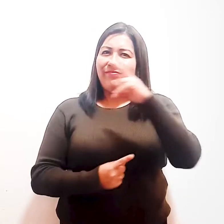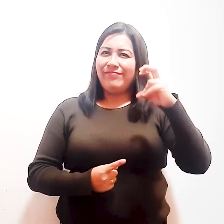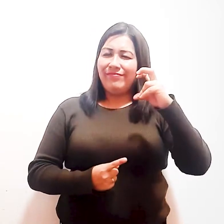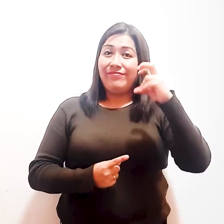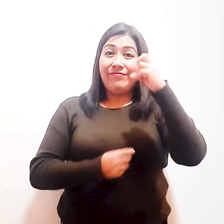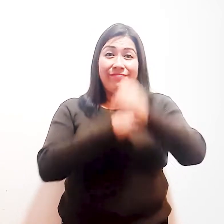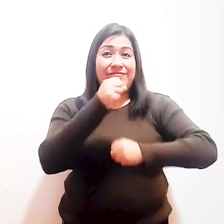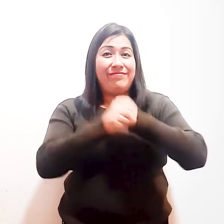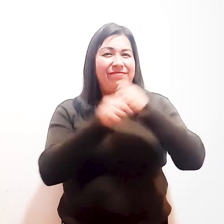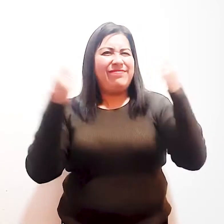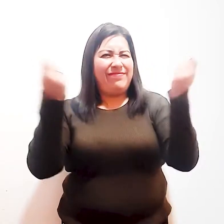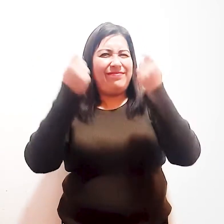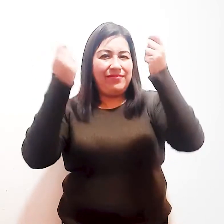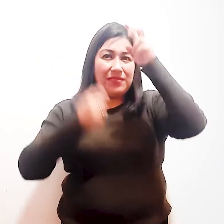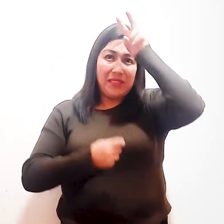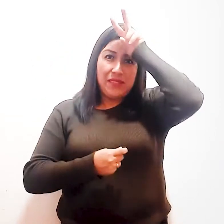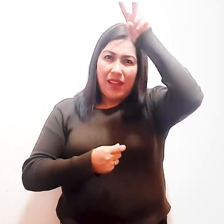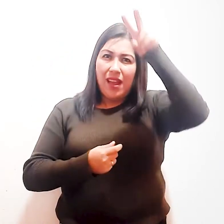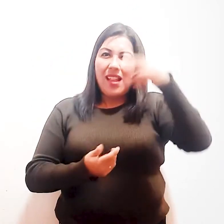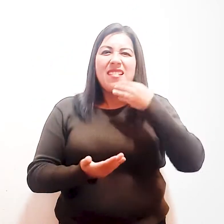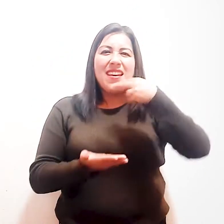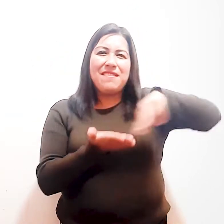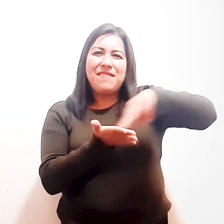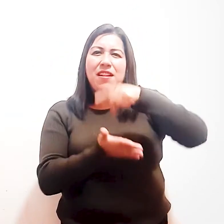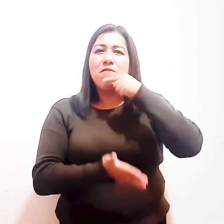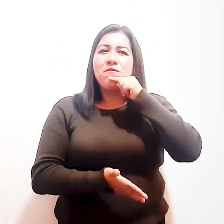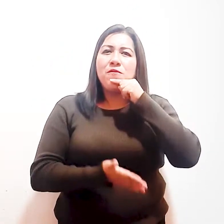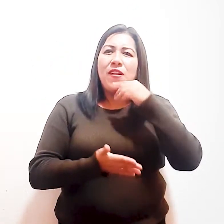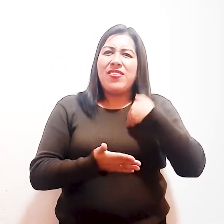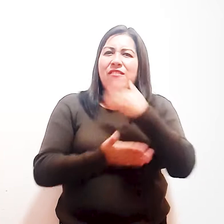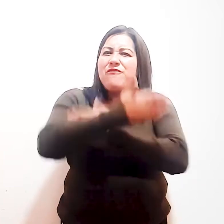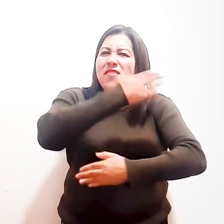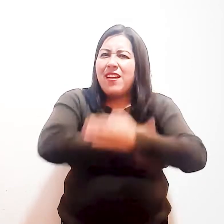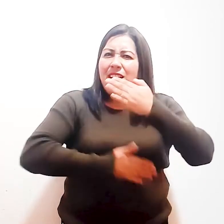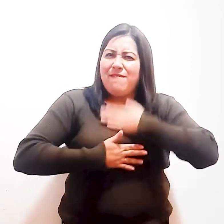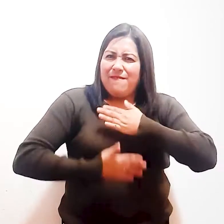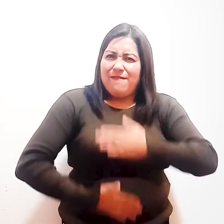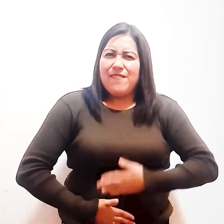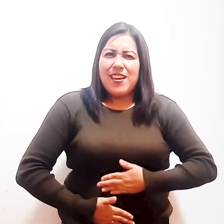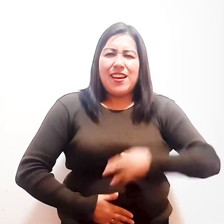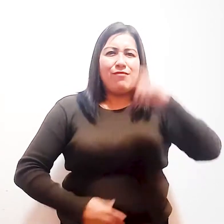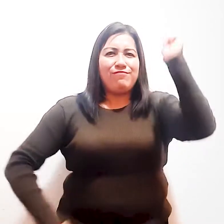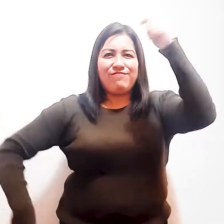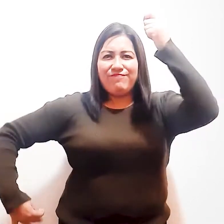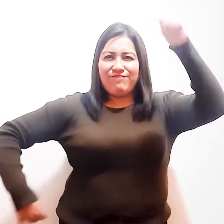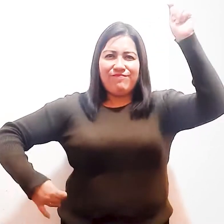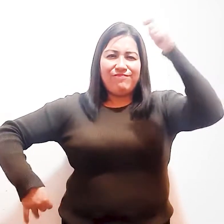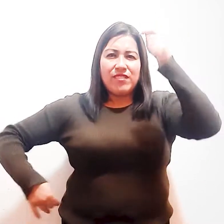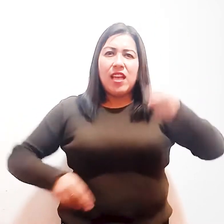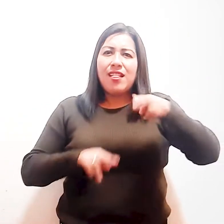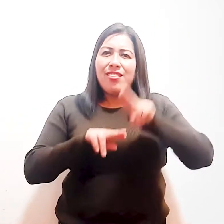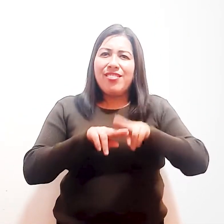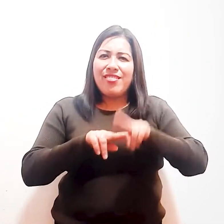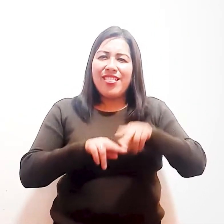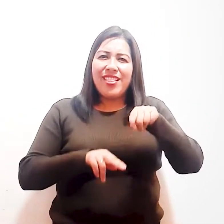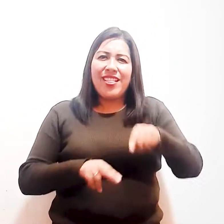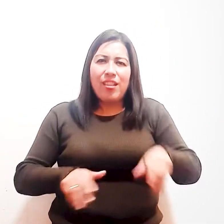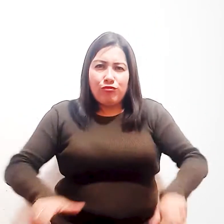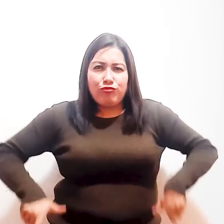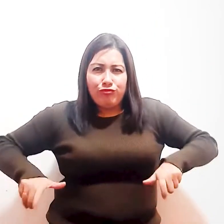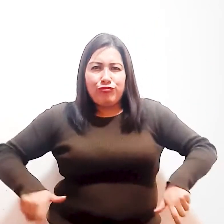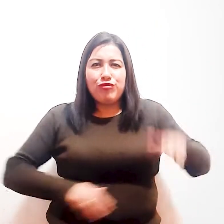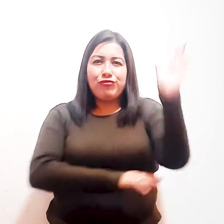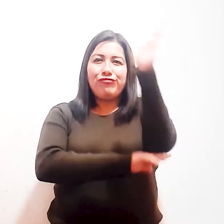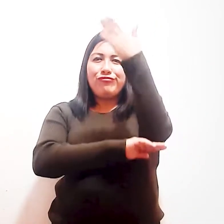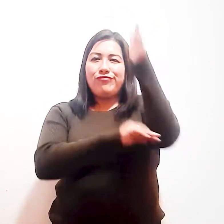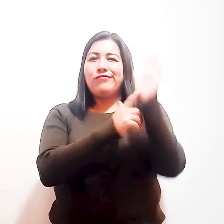tenemos en portada a una danzante de marinera con discapacidad física sentada sobre una silla de ruedas flameando una bandera